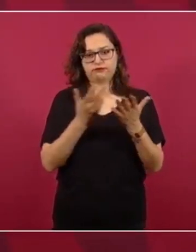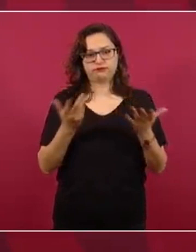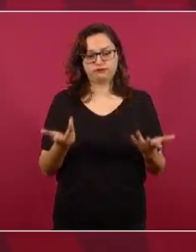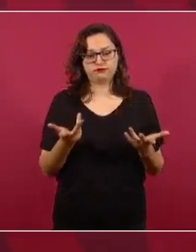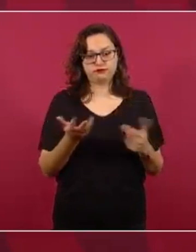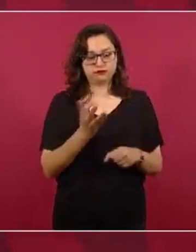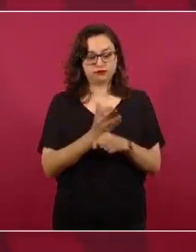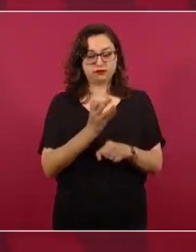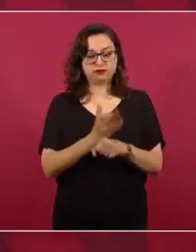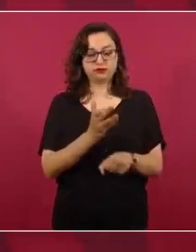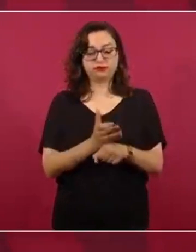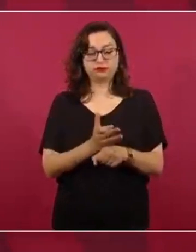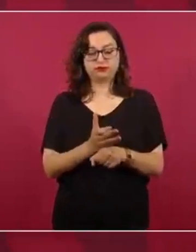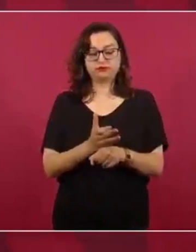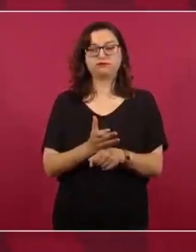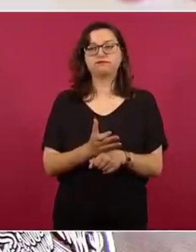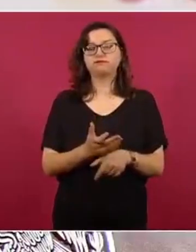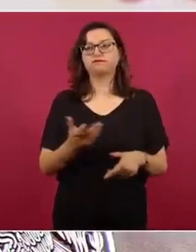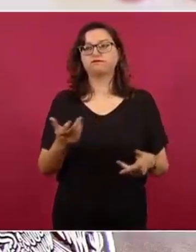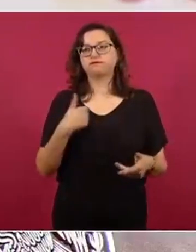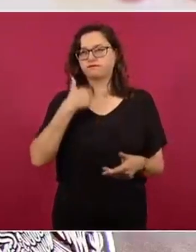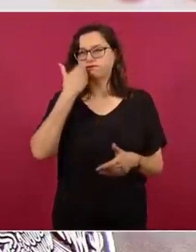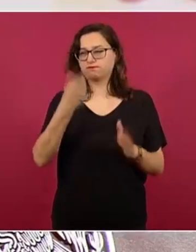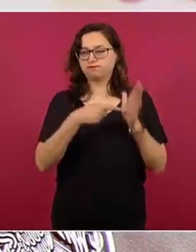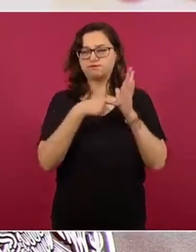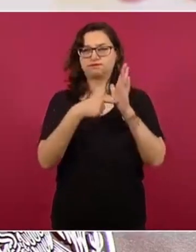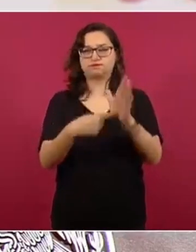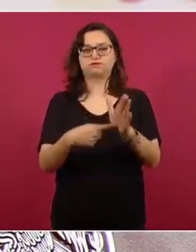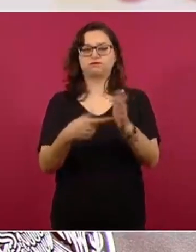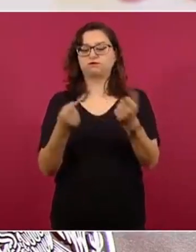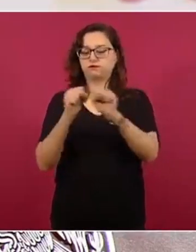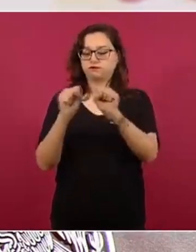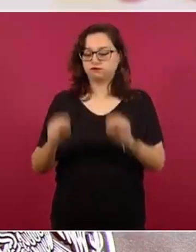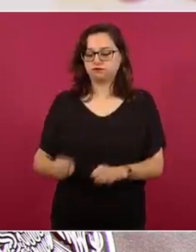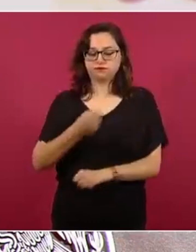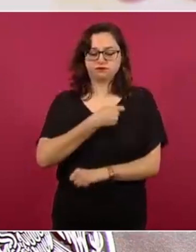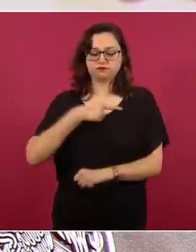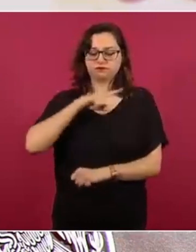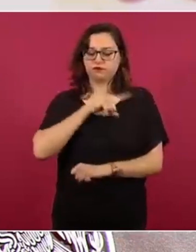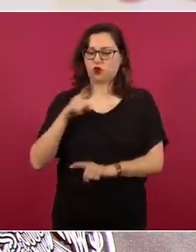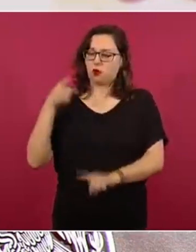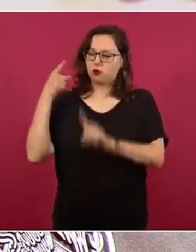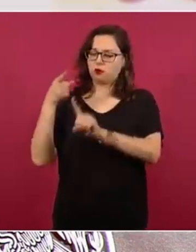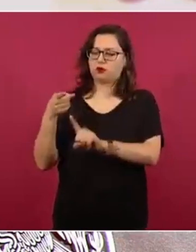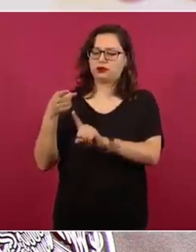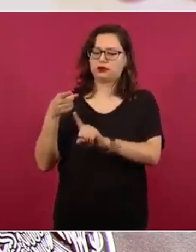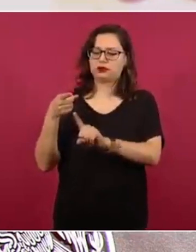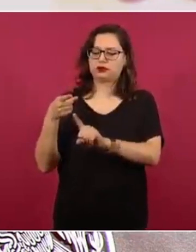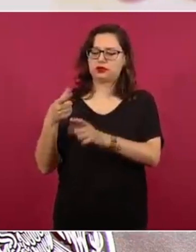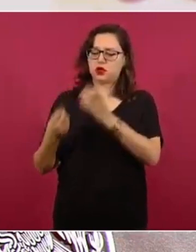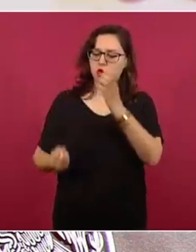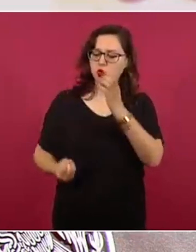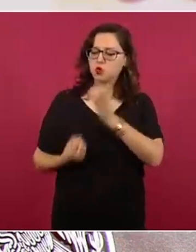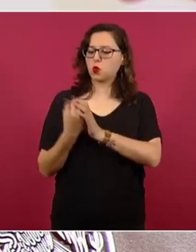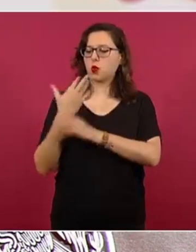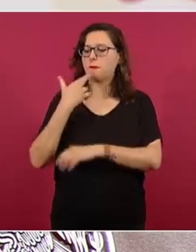que tenemos en salud, de lograr que este sistema de salud tengamos novedades